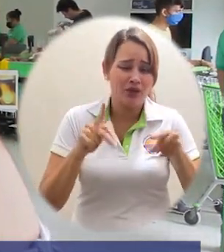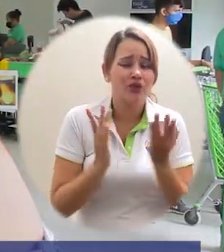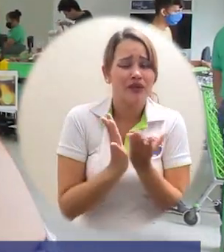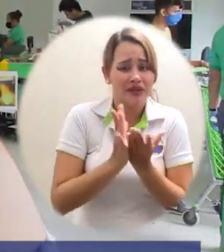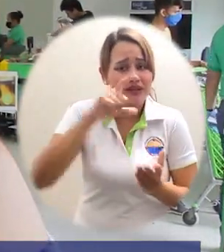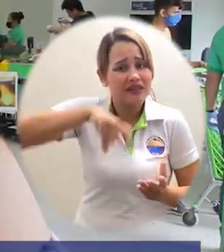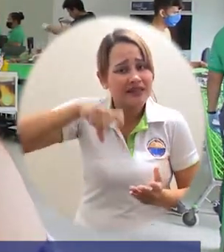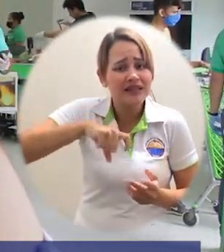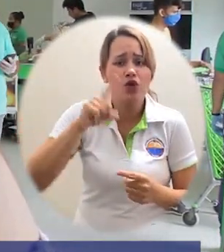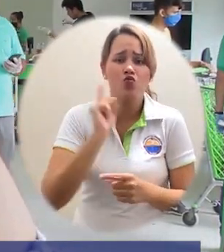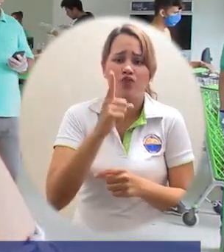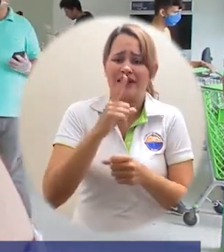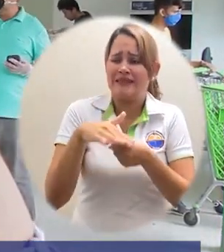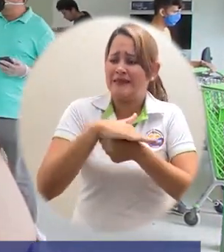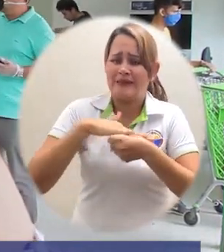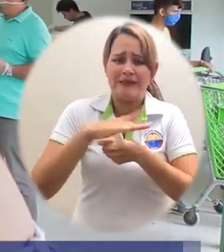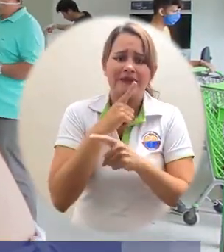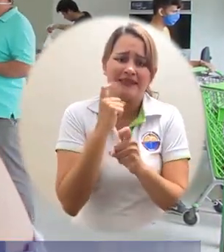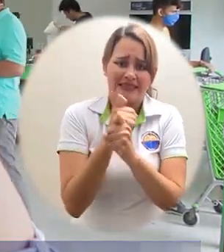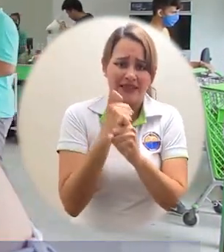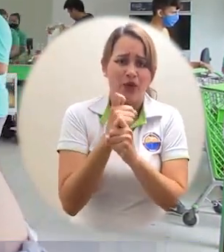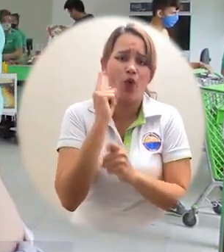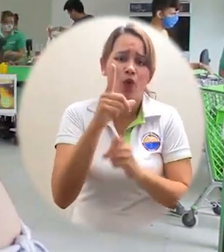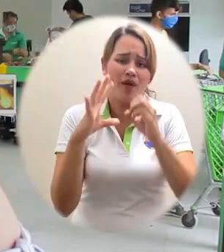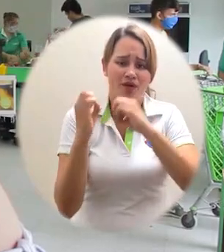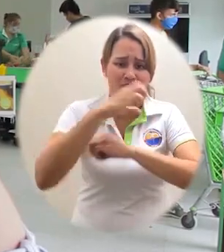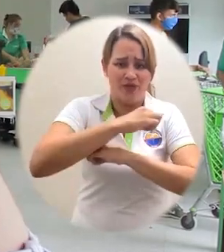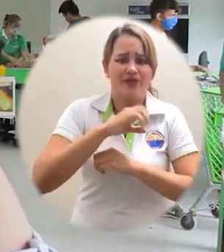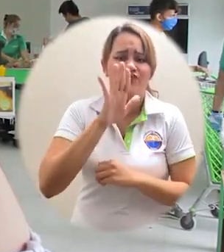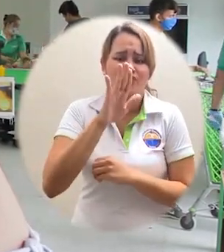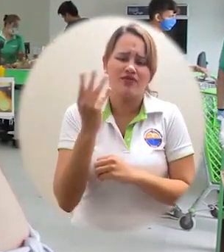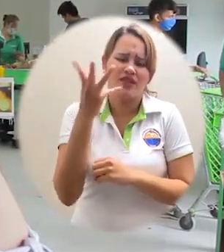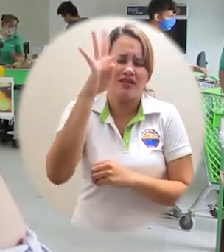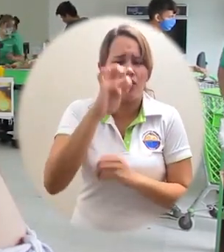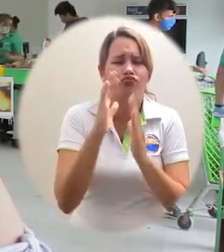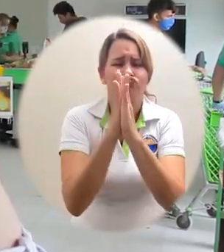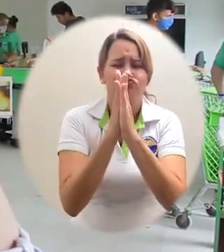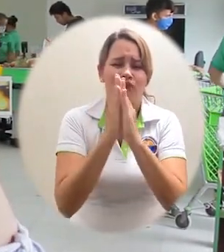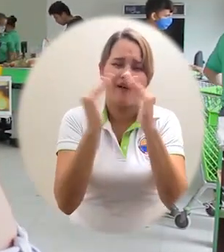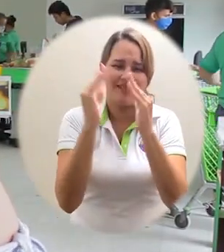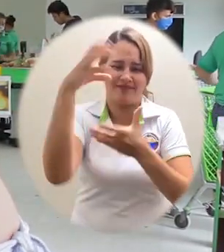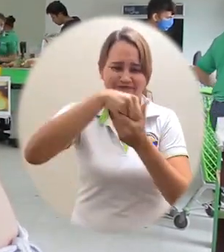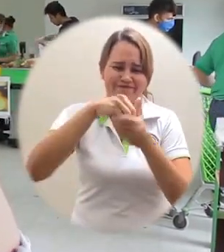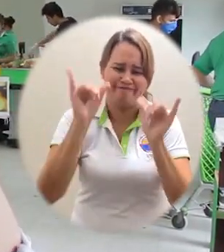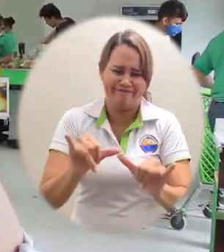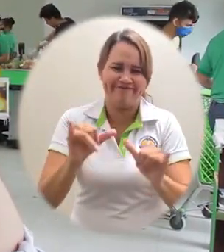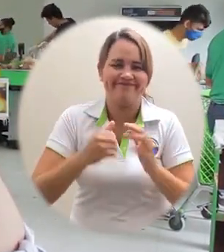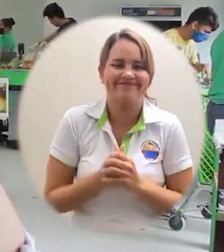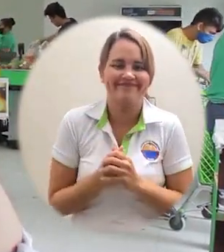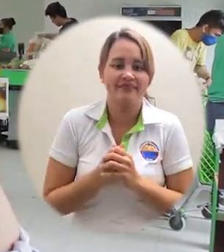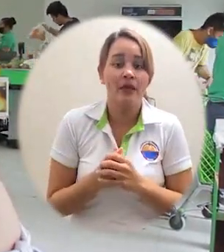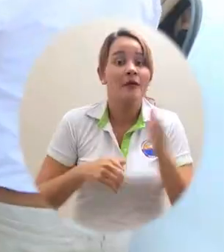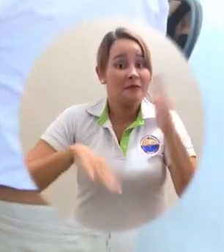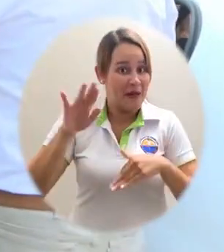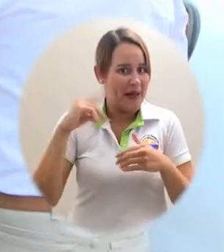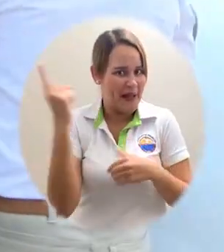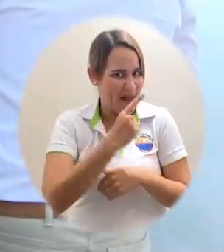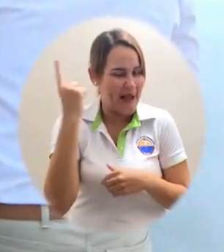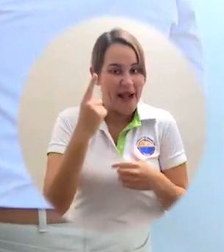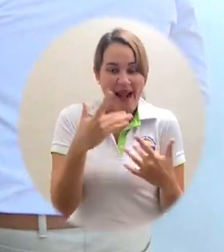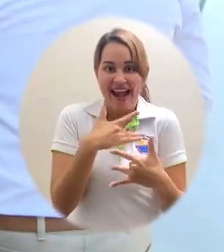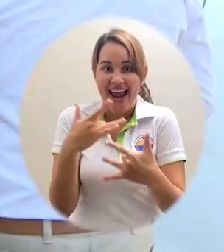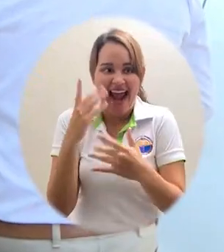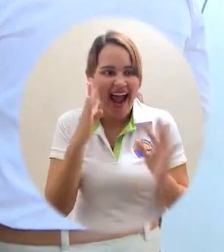nos ha acogido muchos estudiantes que en realidad necesitamos esta ayuda debido a lo que estamos viviendo hoy en día como es el COVID-19. Les aconsejo que se queden en sus